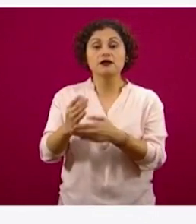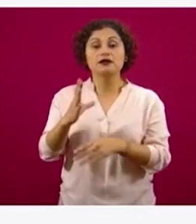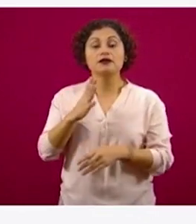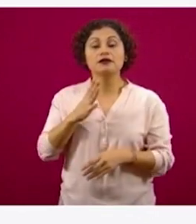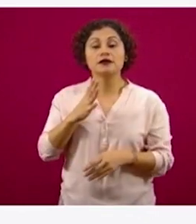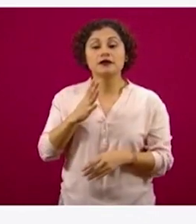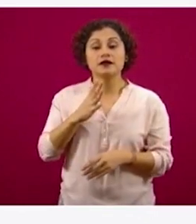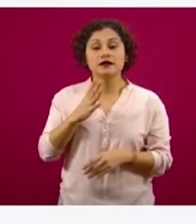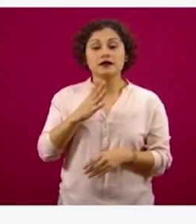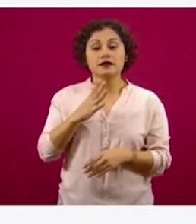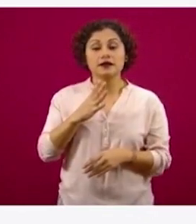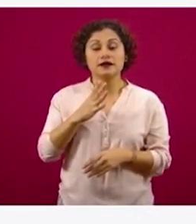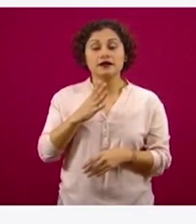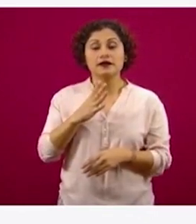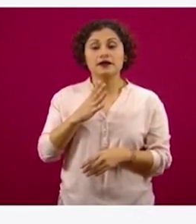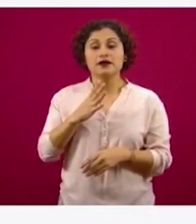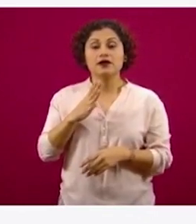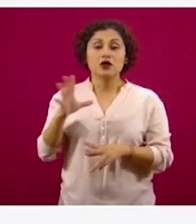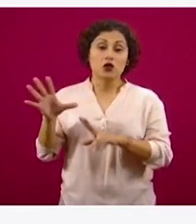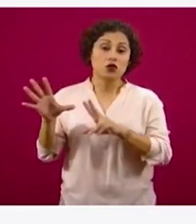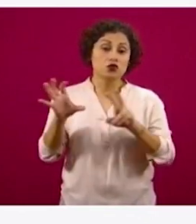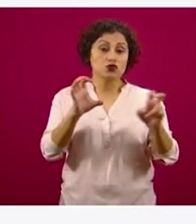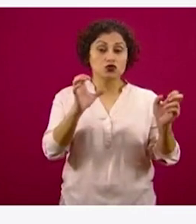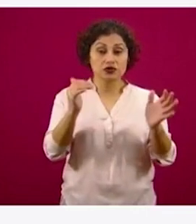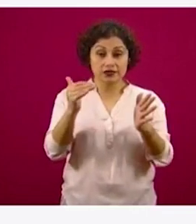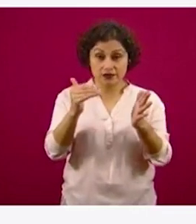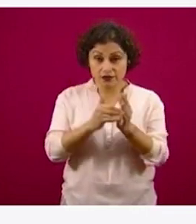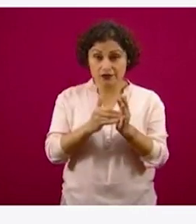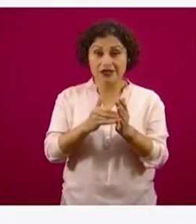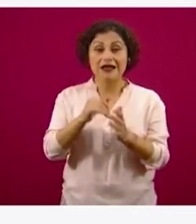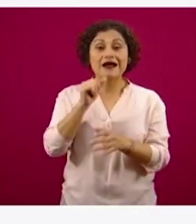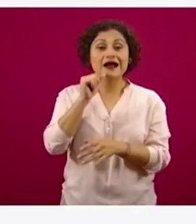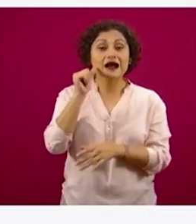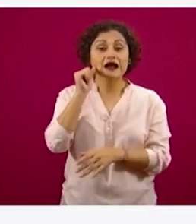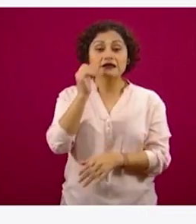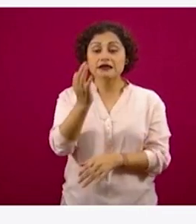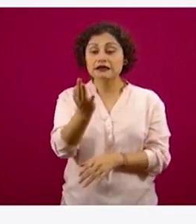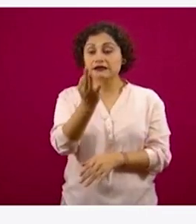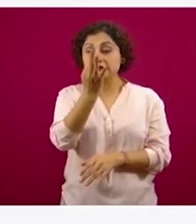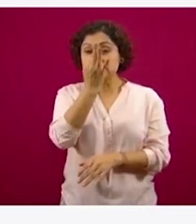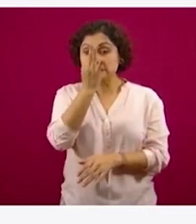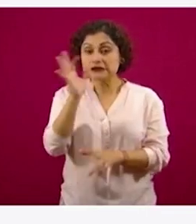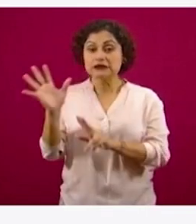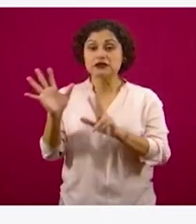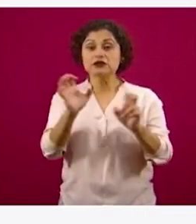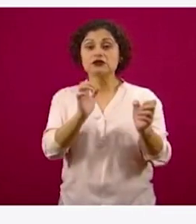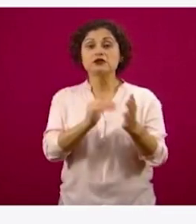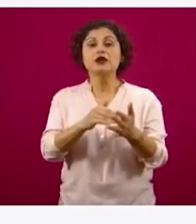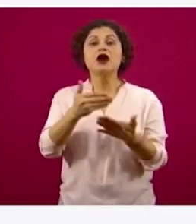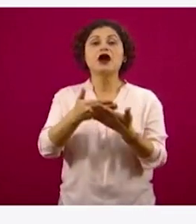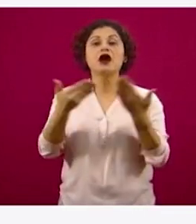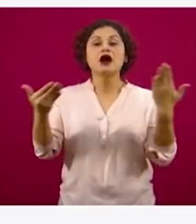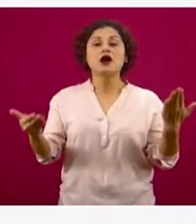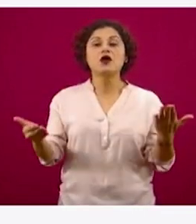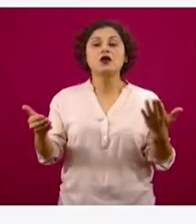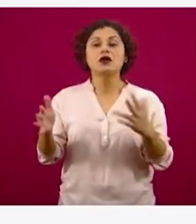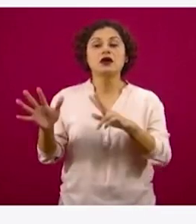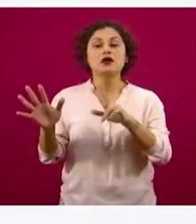los 800 mil, ayer estábamos en casi 800 mil, hoy tenemos 830 mil